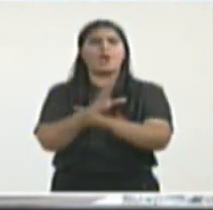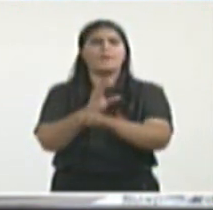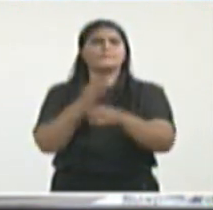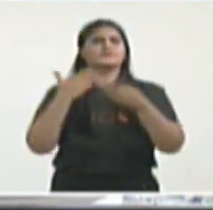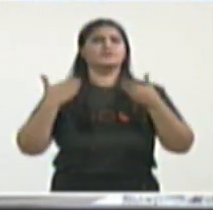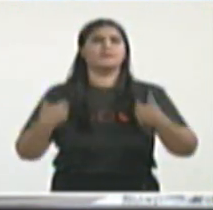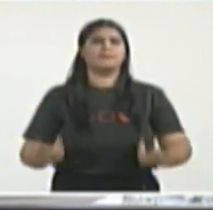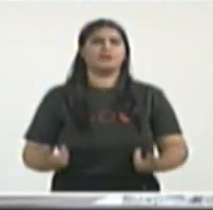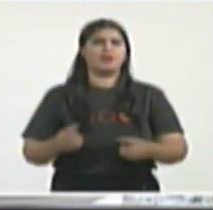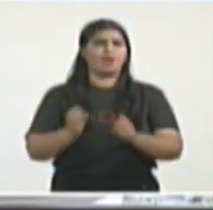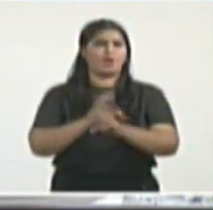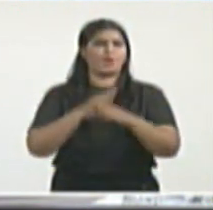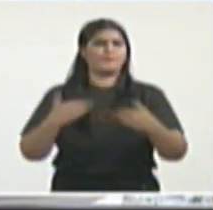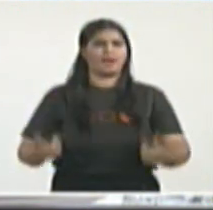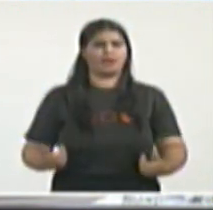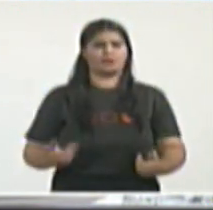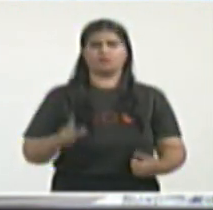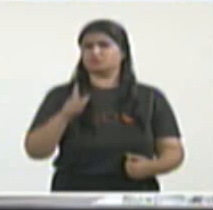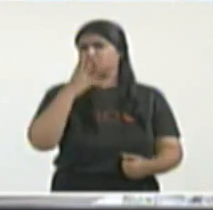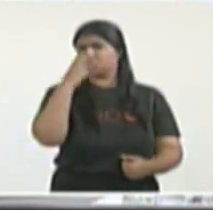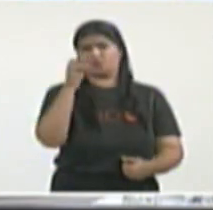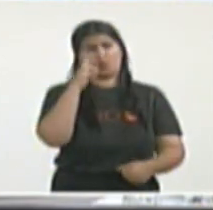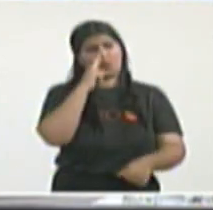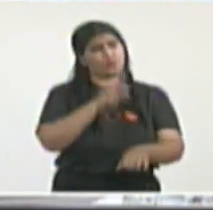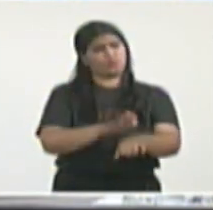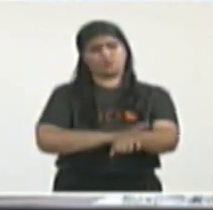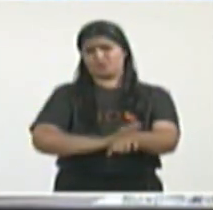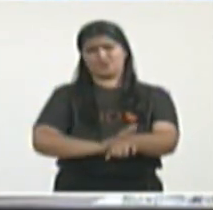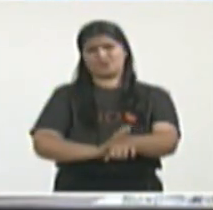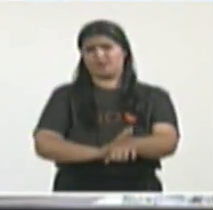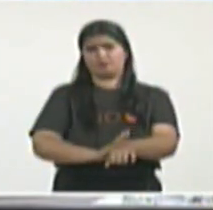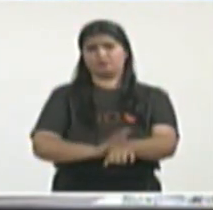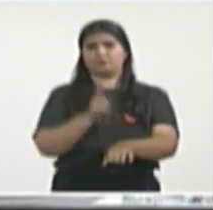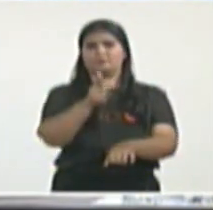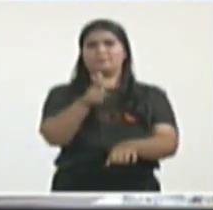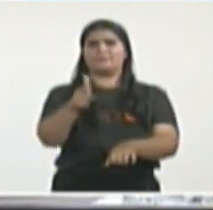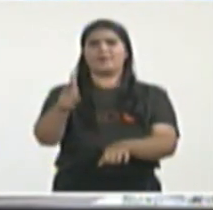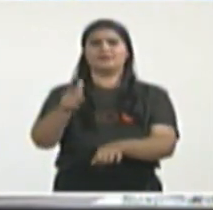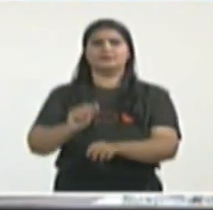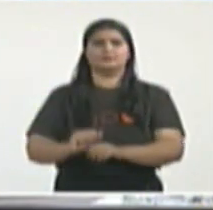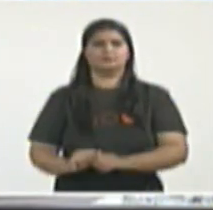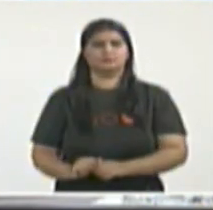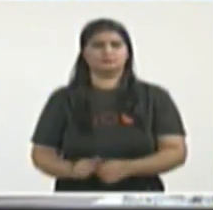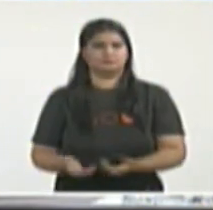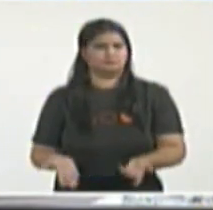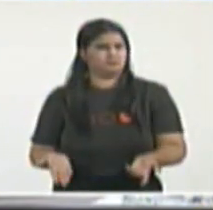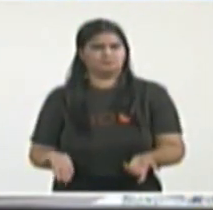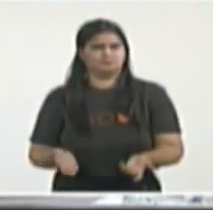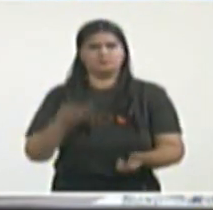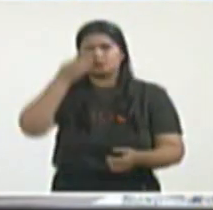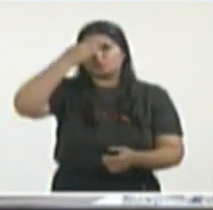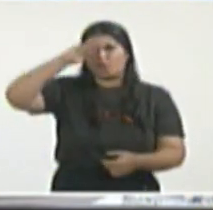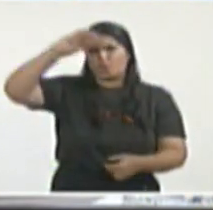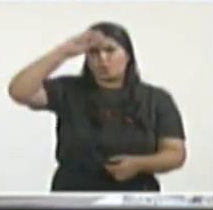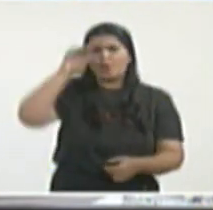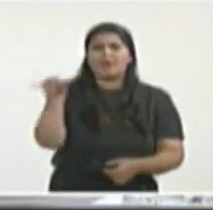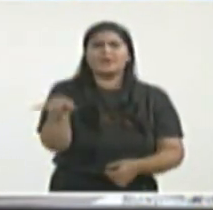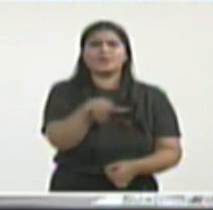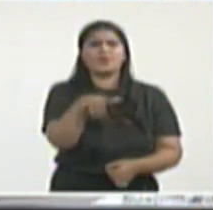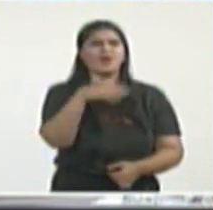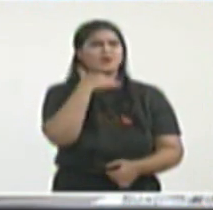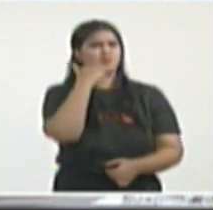una primera convocatoria de la campaña que usa la etiqueta SOS Cuba, SOS Cuba,